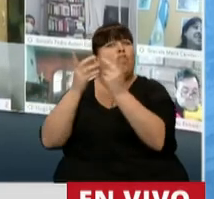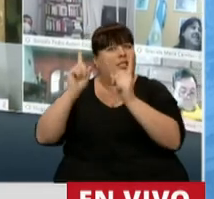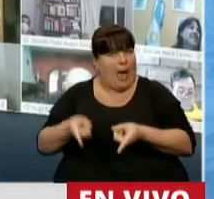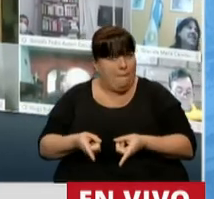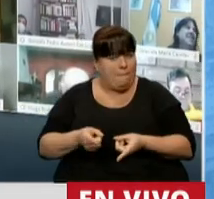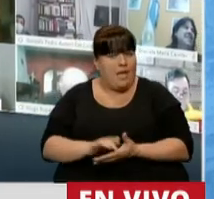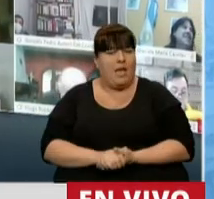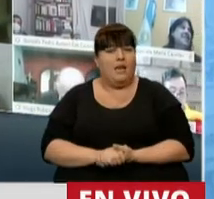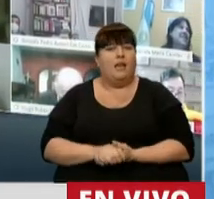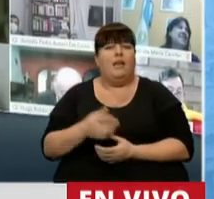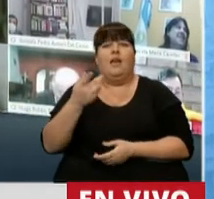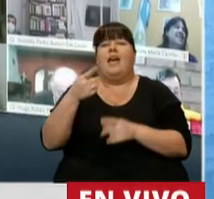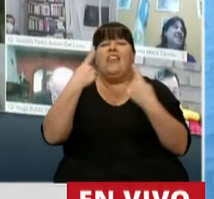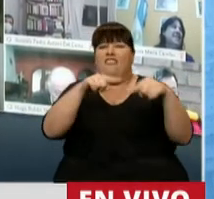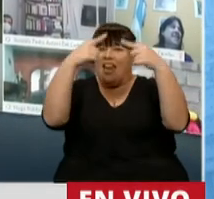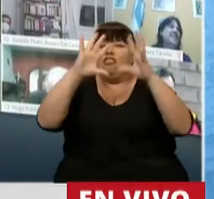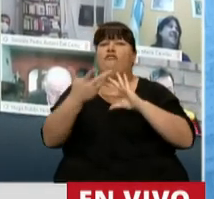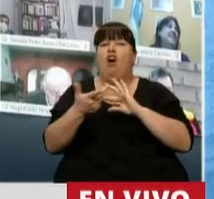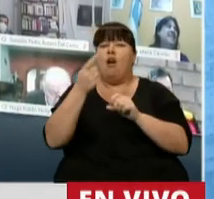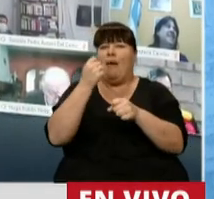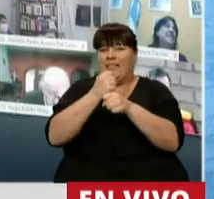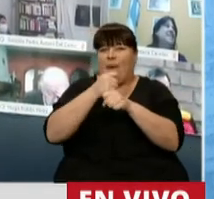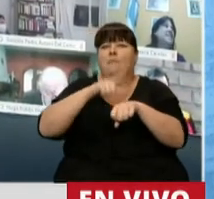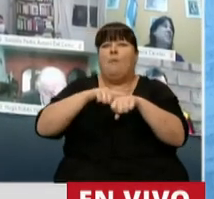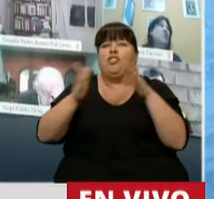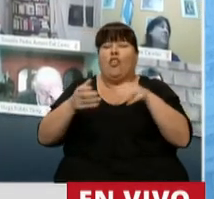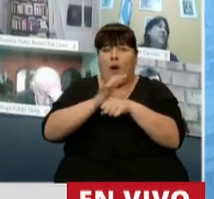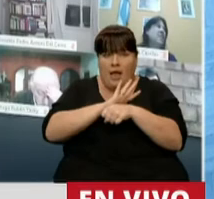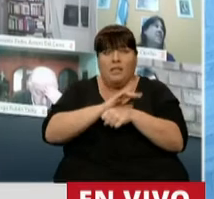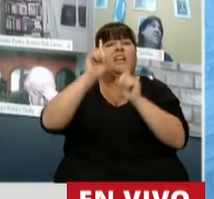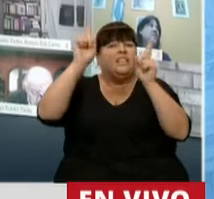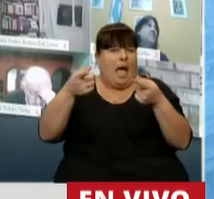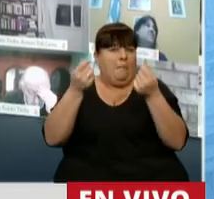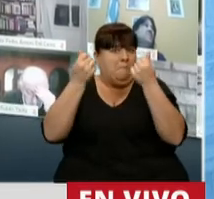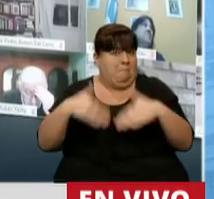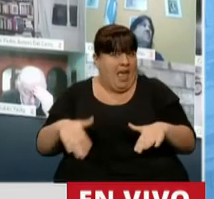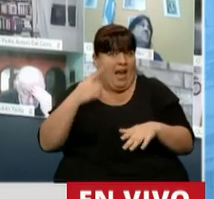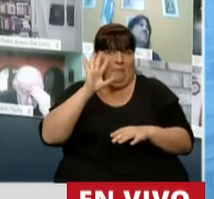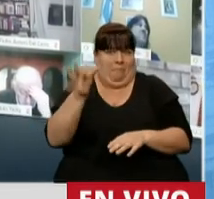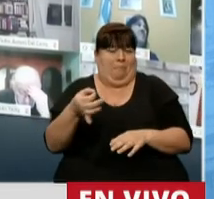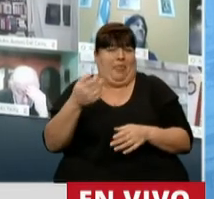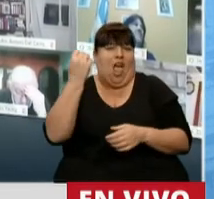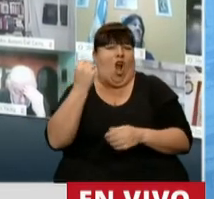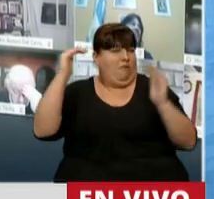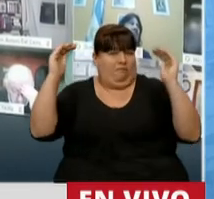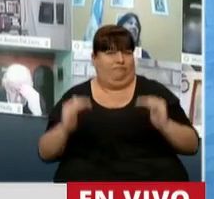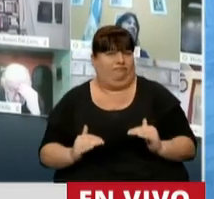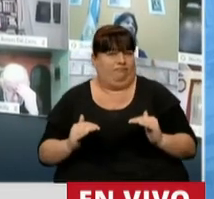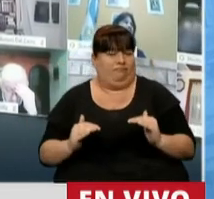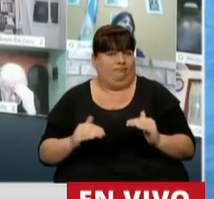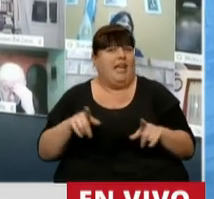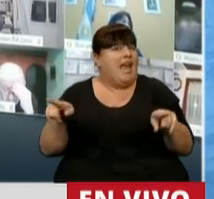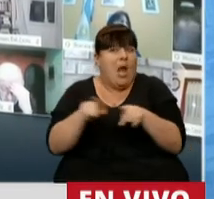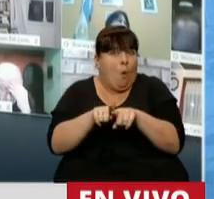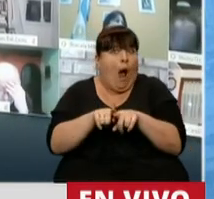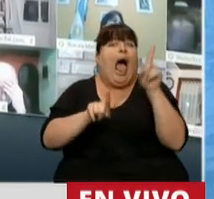que tomaron medidas completamente diferentes, han tenido un caído, una caída, un registro de caídas de la economía que han sido